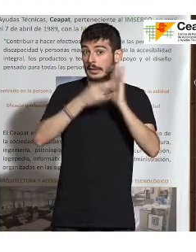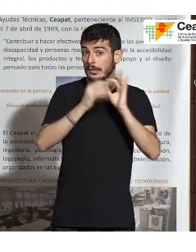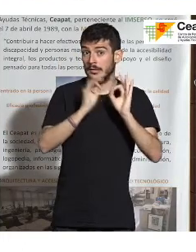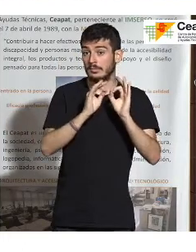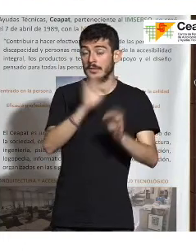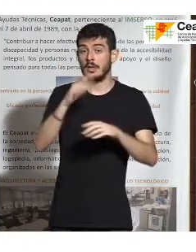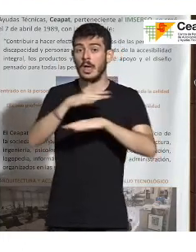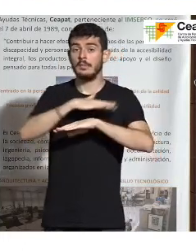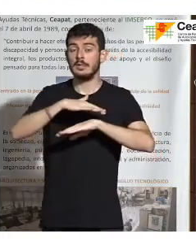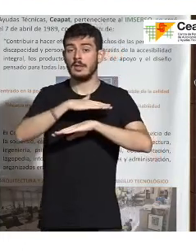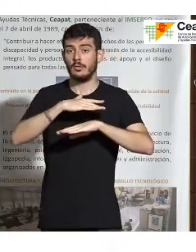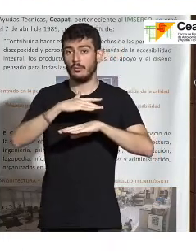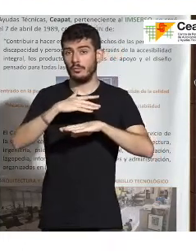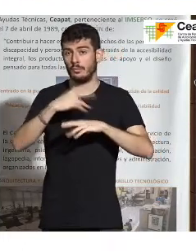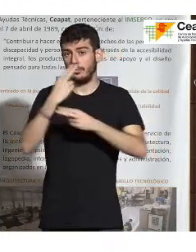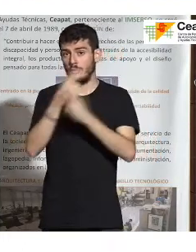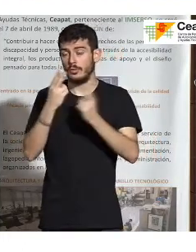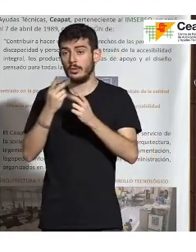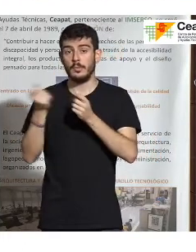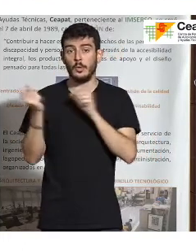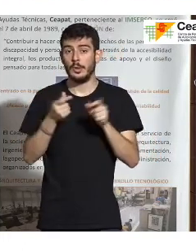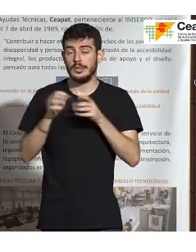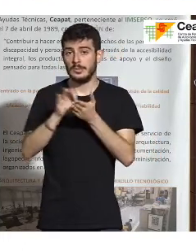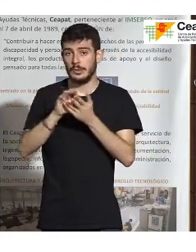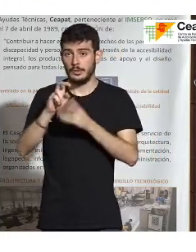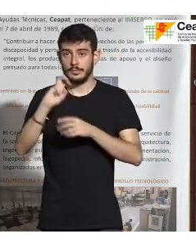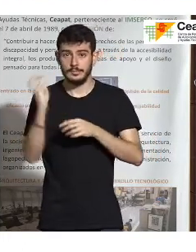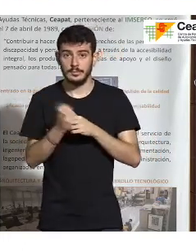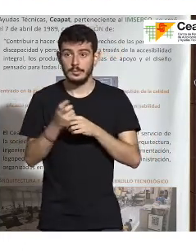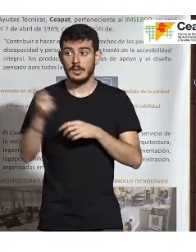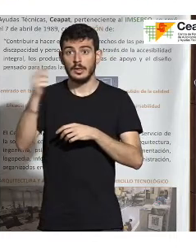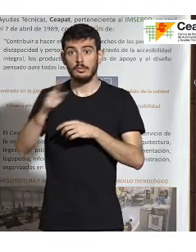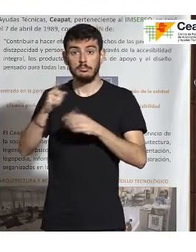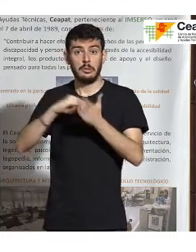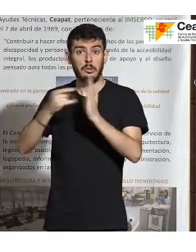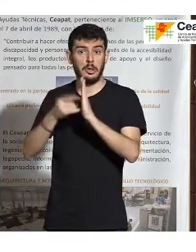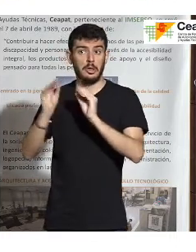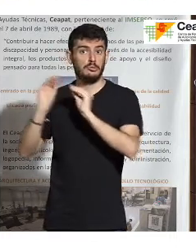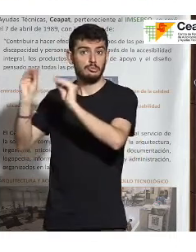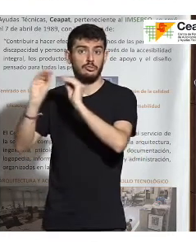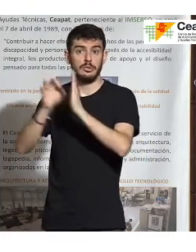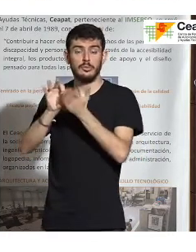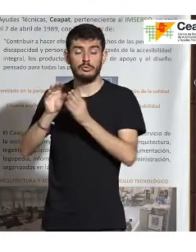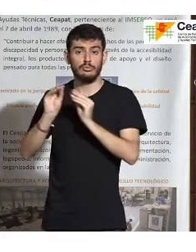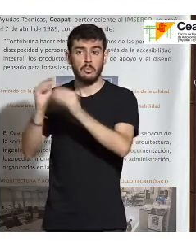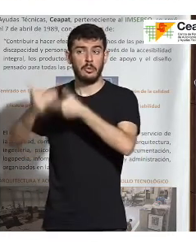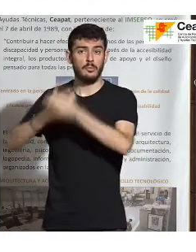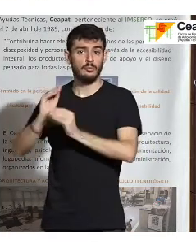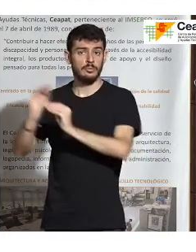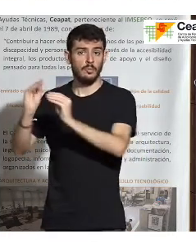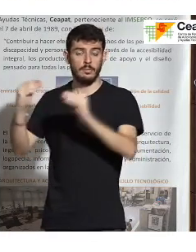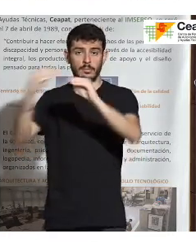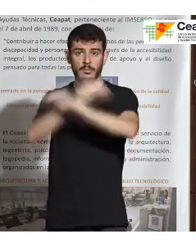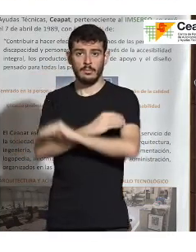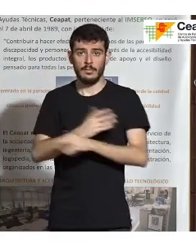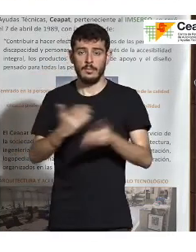los prestadores, los proveedores de servicios, pues están con su tecnología, con sus servicios, sus procedimientos. Entonces, nos